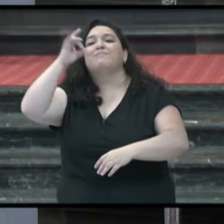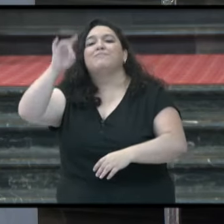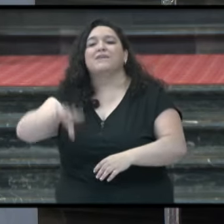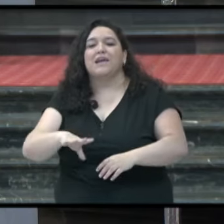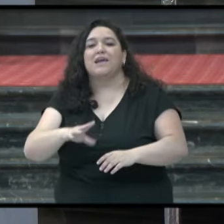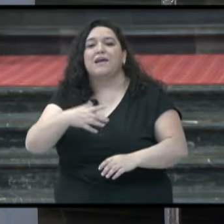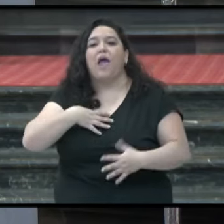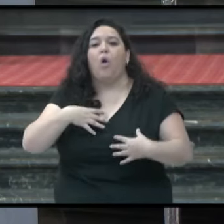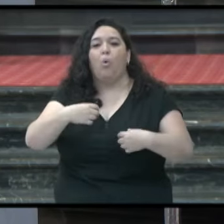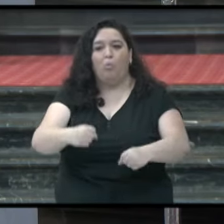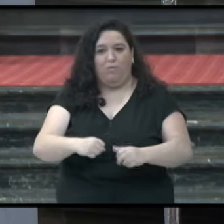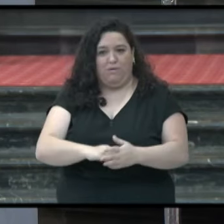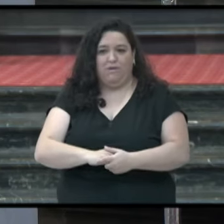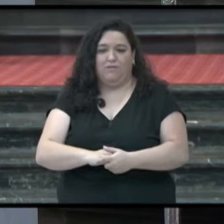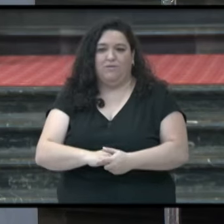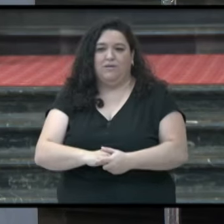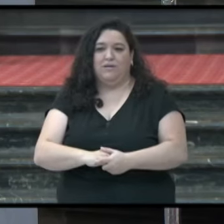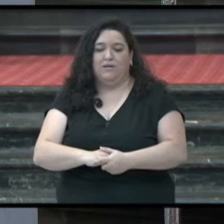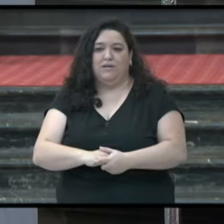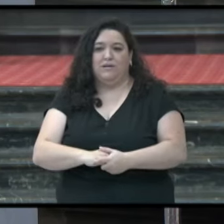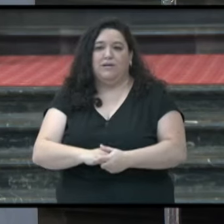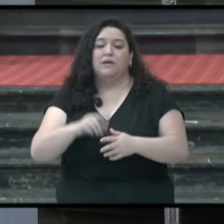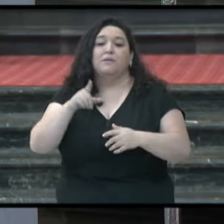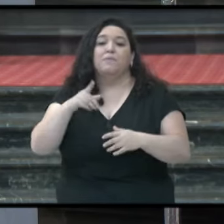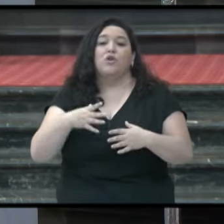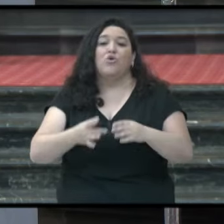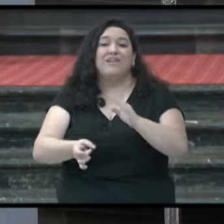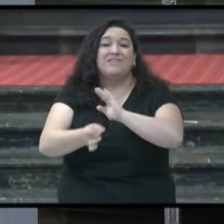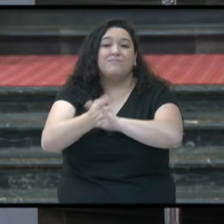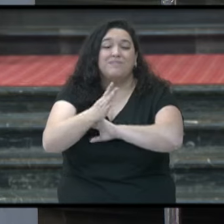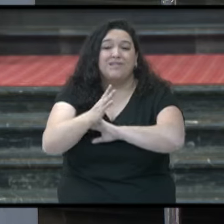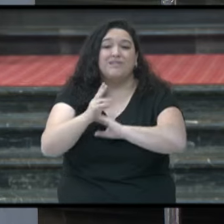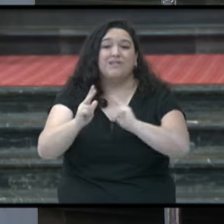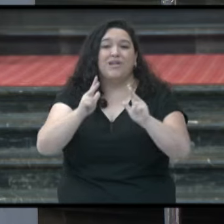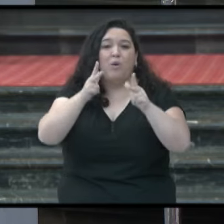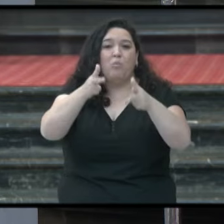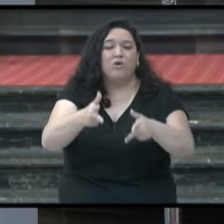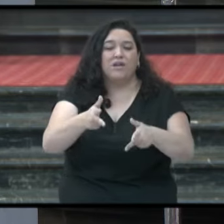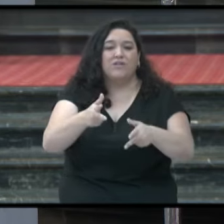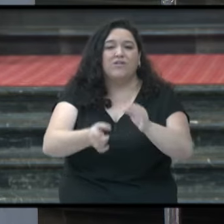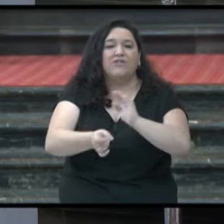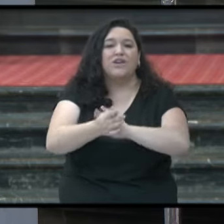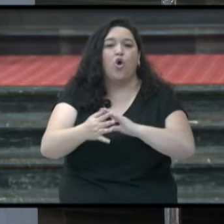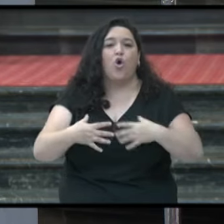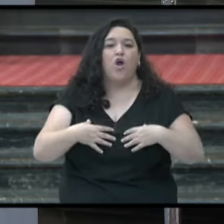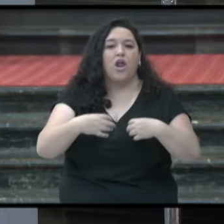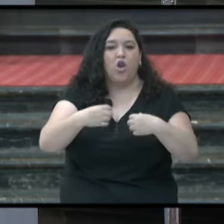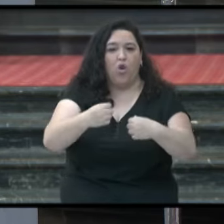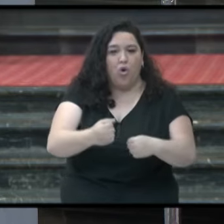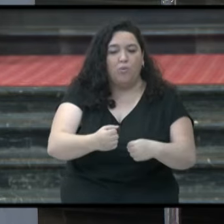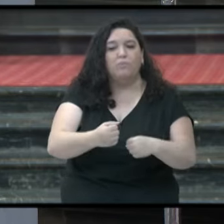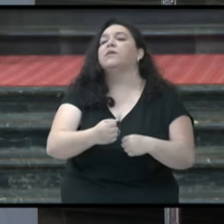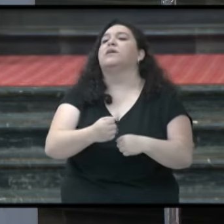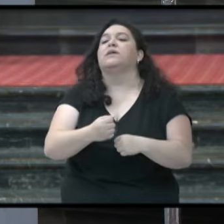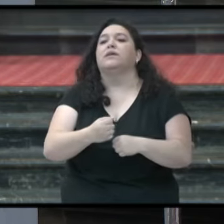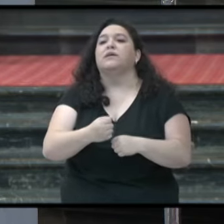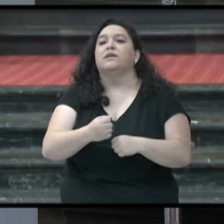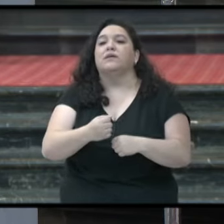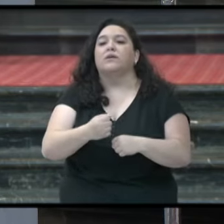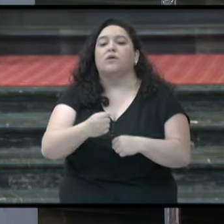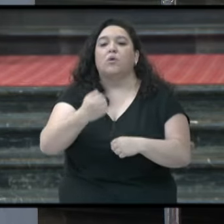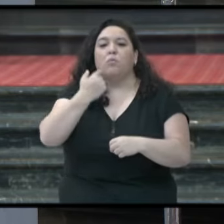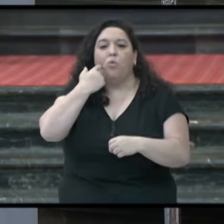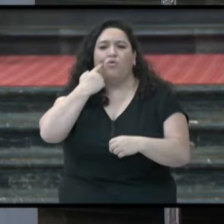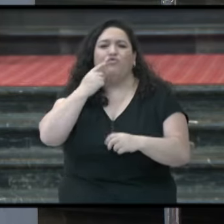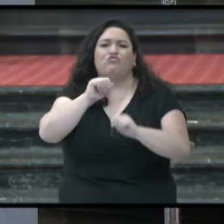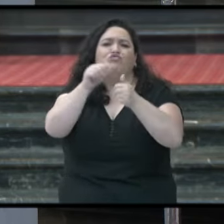menudo invento, pero es invento del hombre, como vemos también hoy, de múltiples